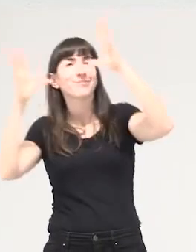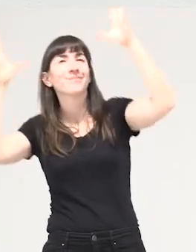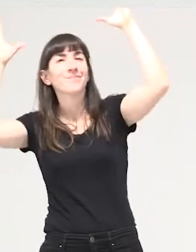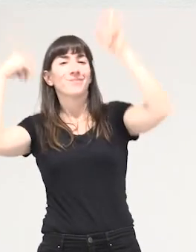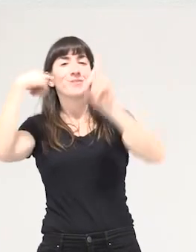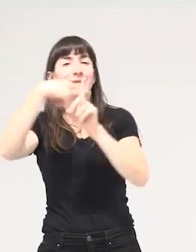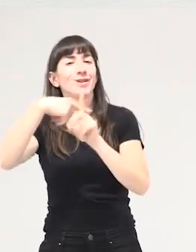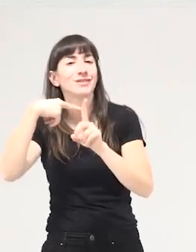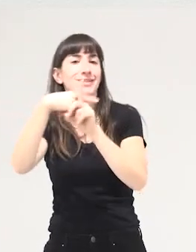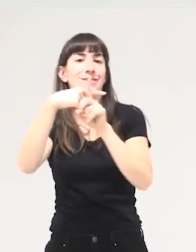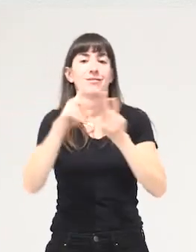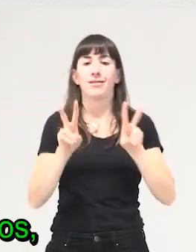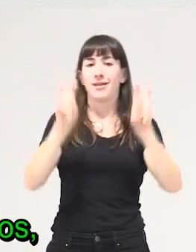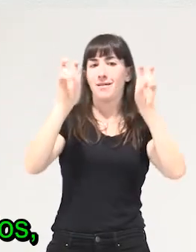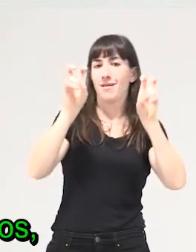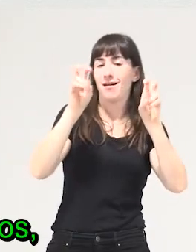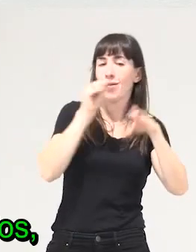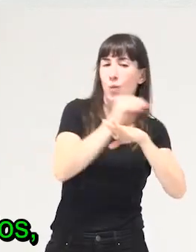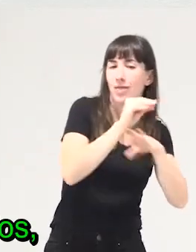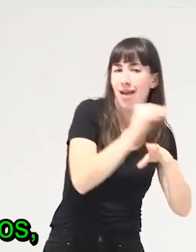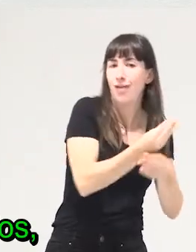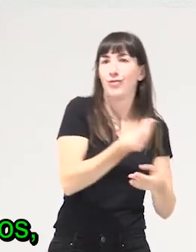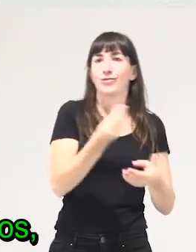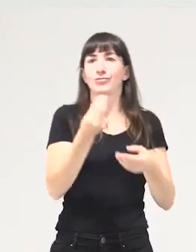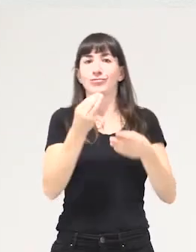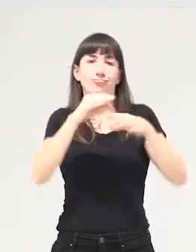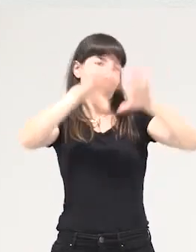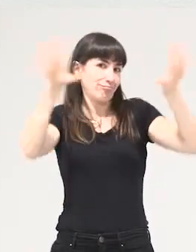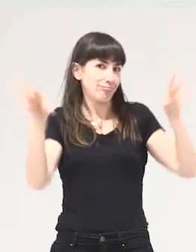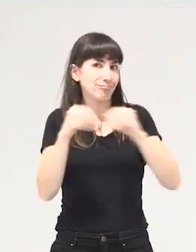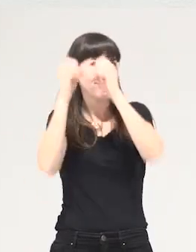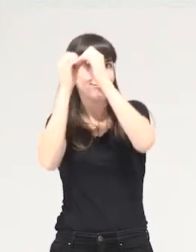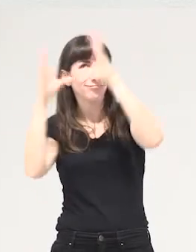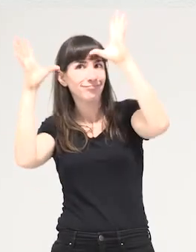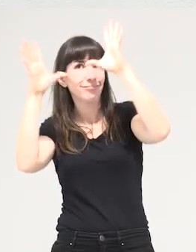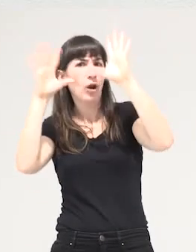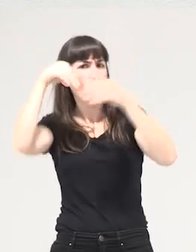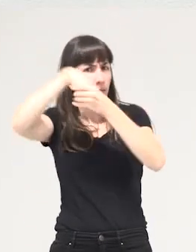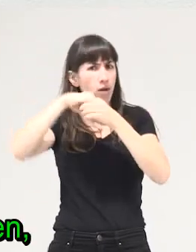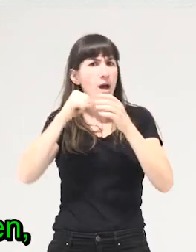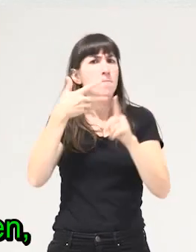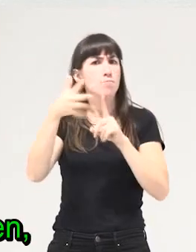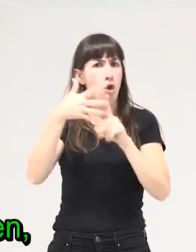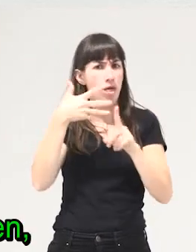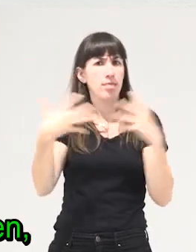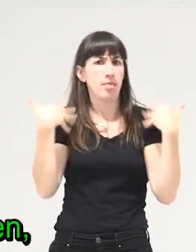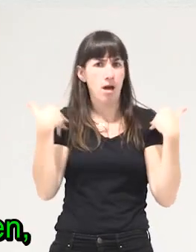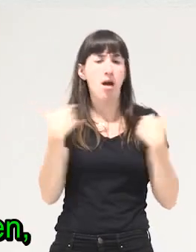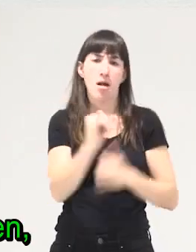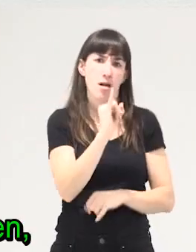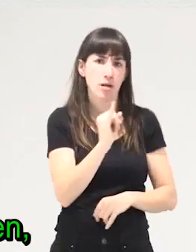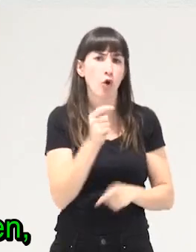en esa cara oculta del sistema en toda esa cosa amplia de los cuidados que se olvida de toda la violencia que hay ahí de las formas de control